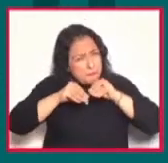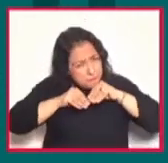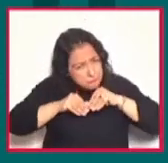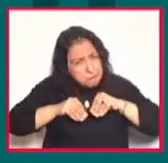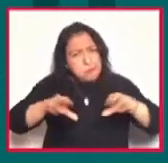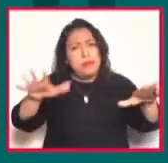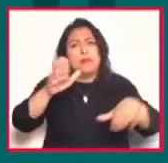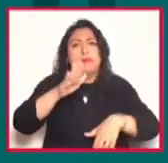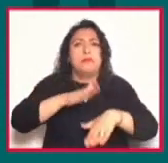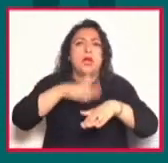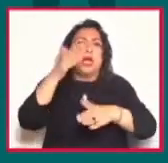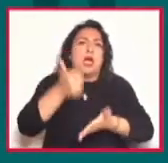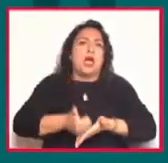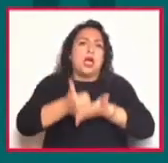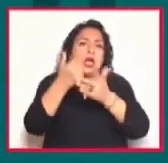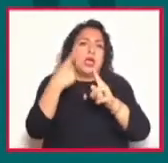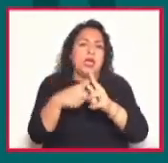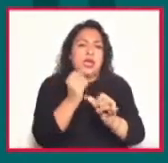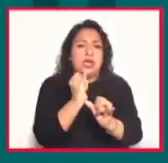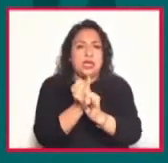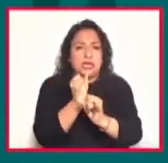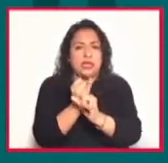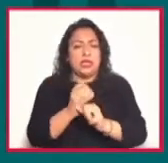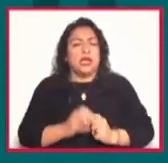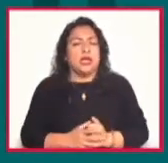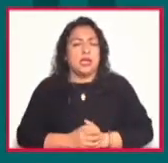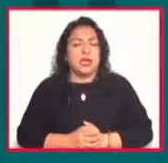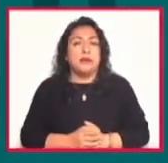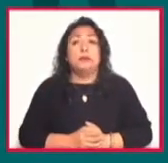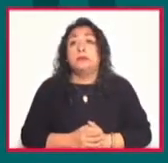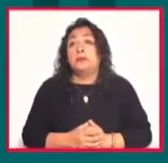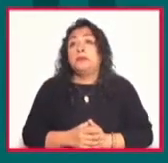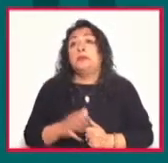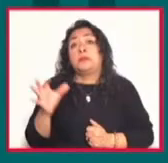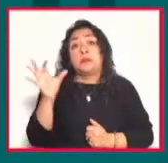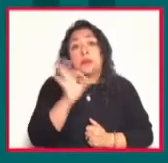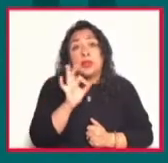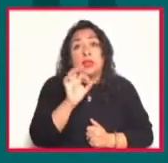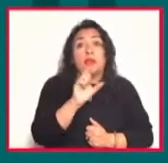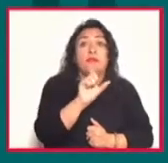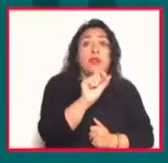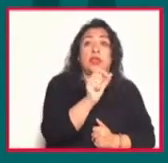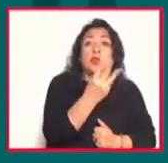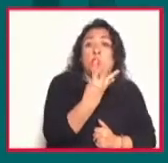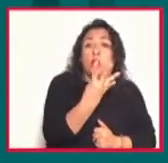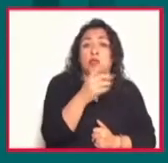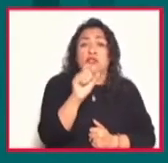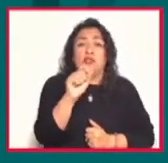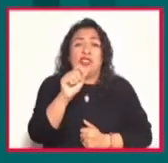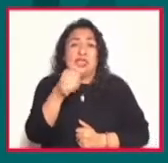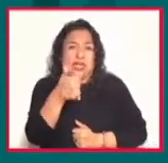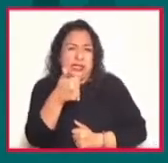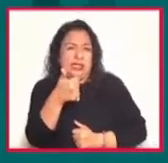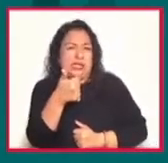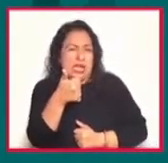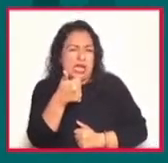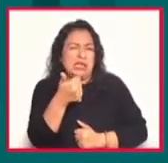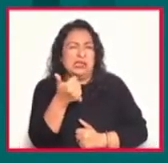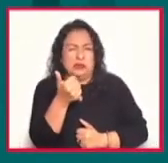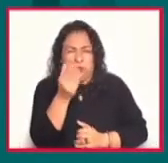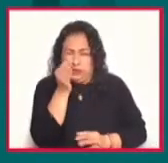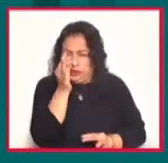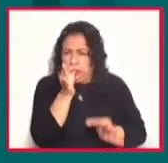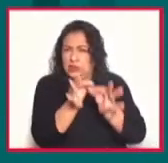a través de plataformas digitales. Quizás sea veinticuatro, veintiséis, este, para ser un poco más precisos,